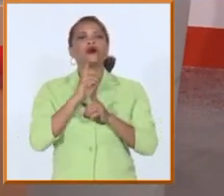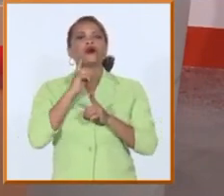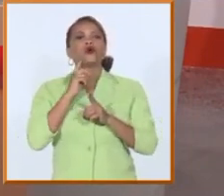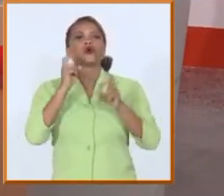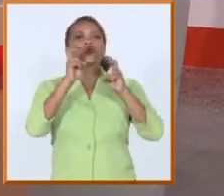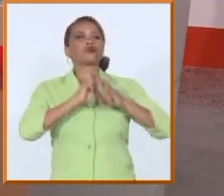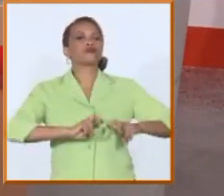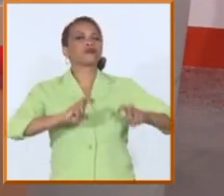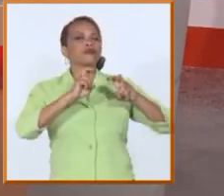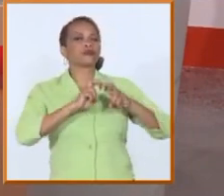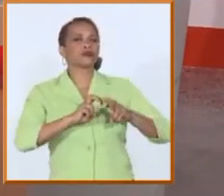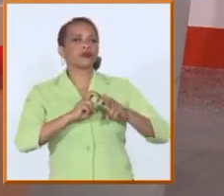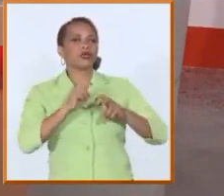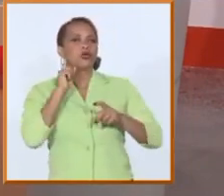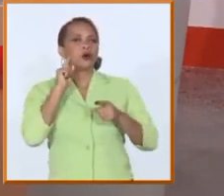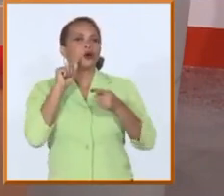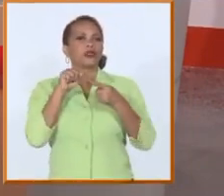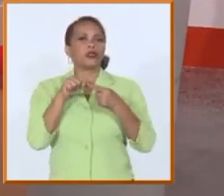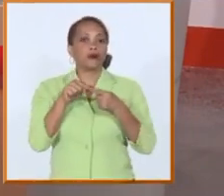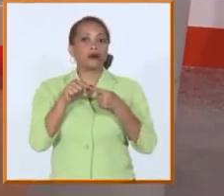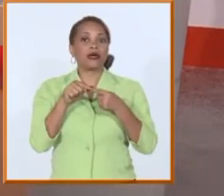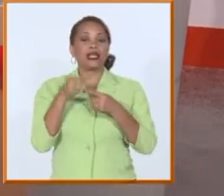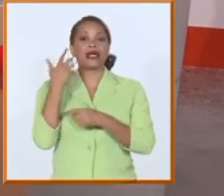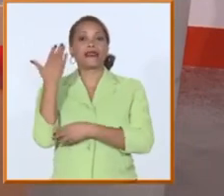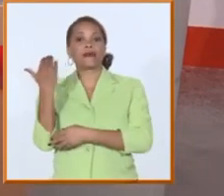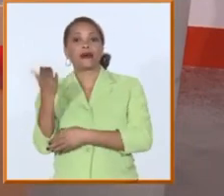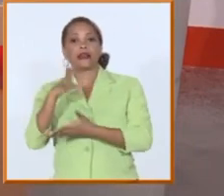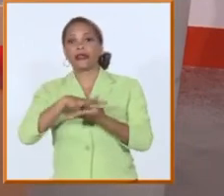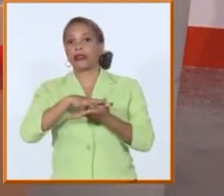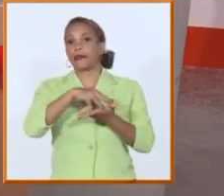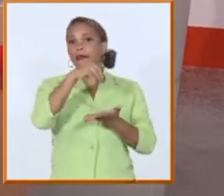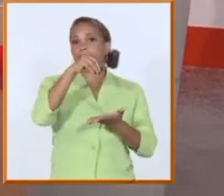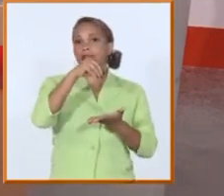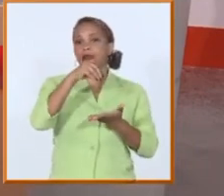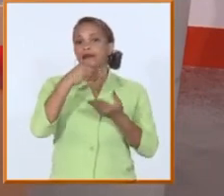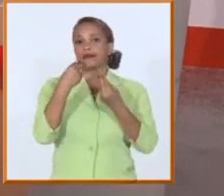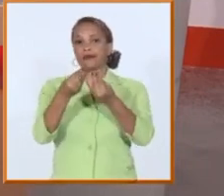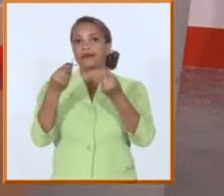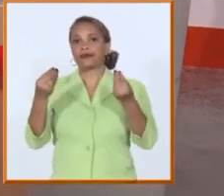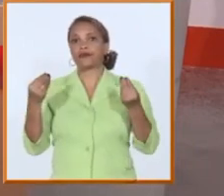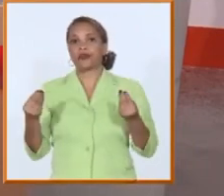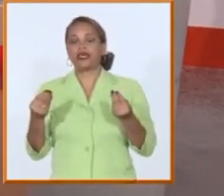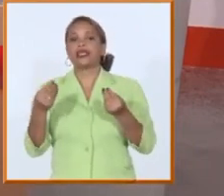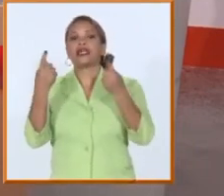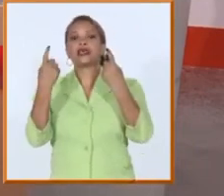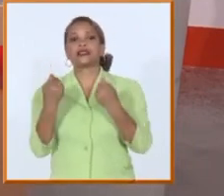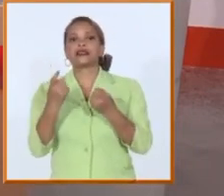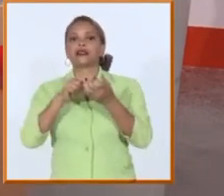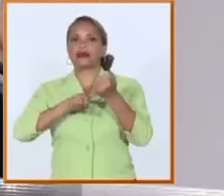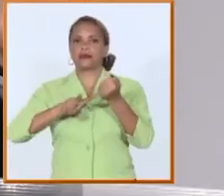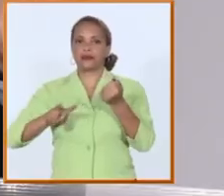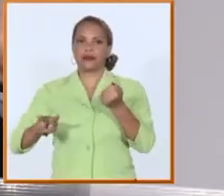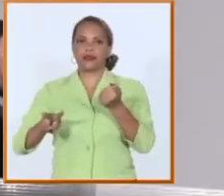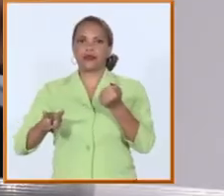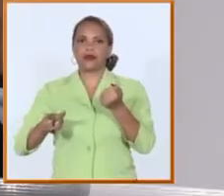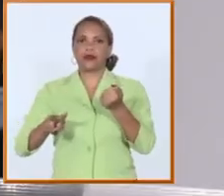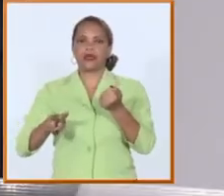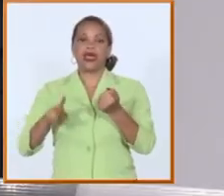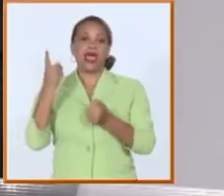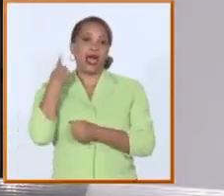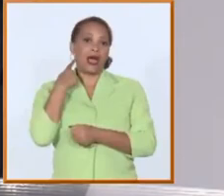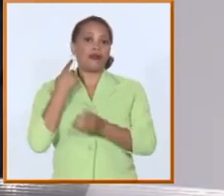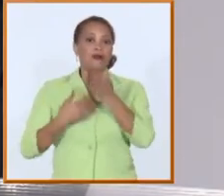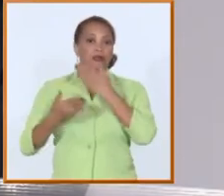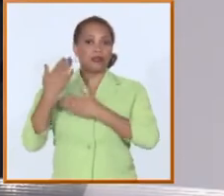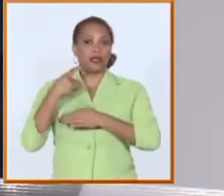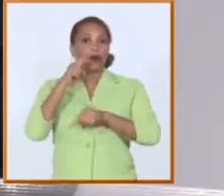acercar la demanda de plazas y su otorgamiento a las necesidades territoriales desde hace varios años desde